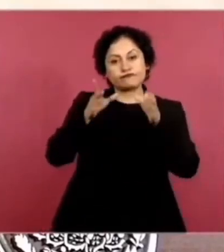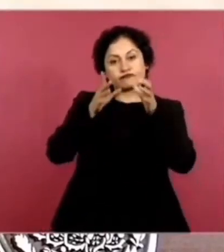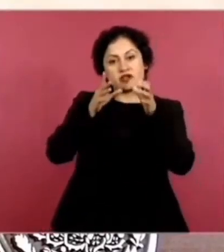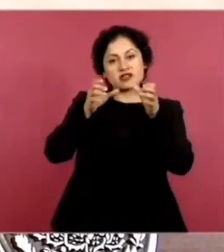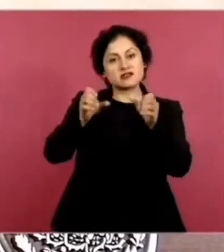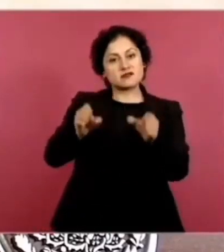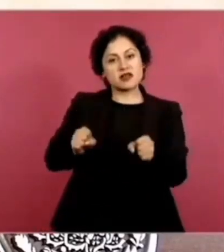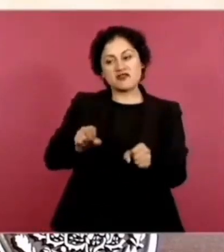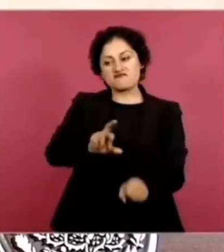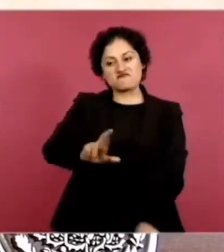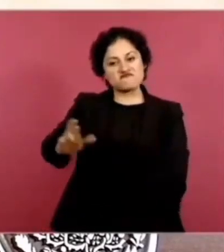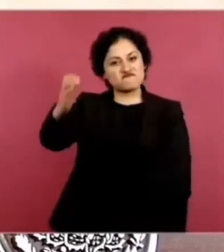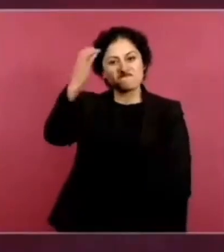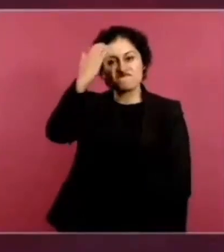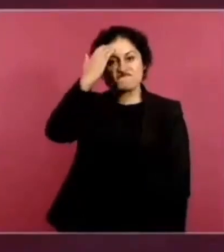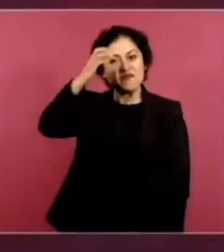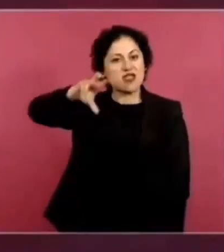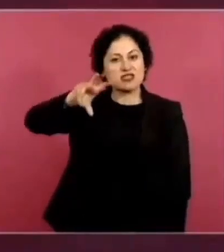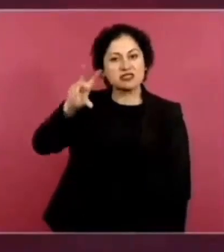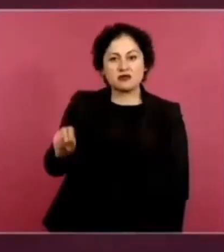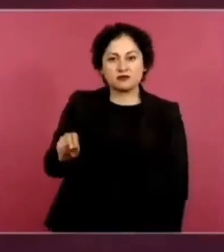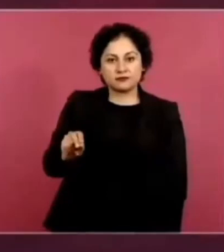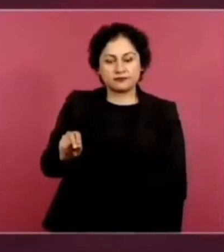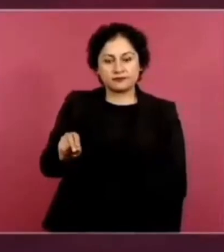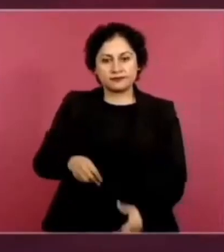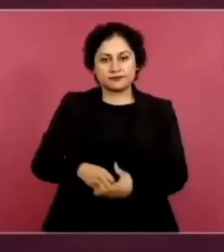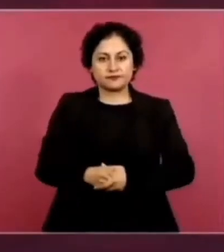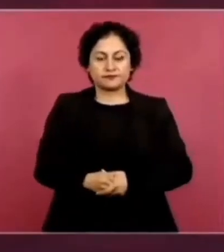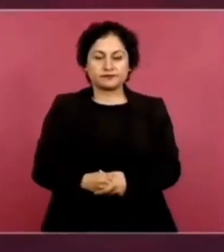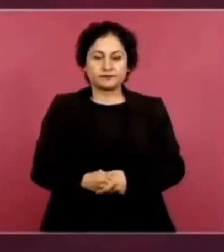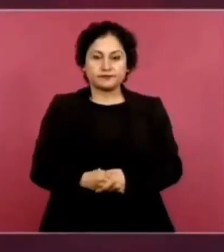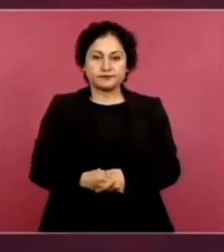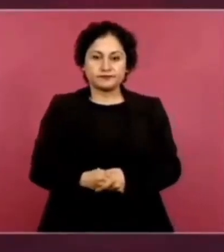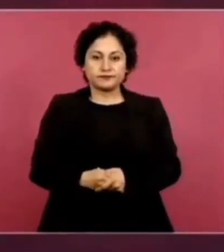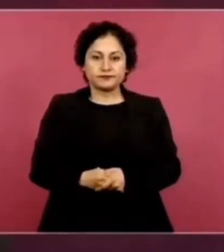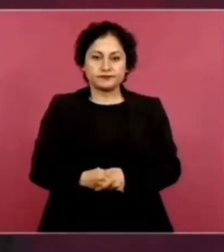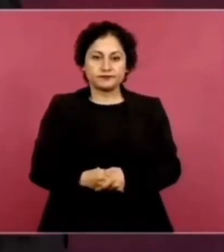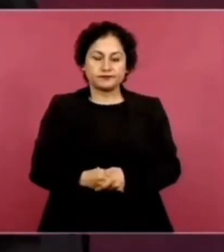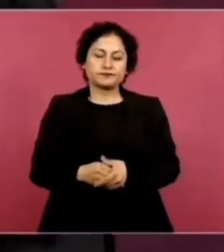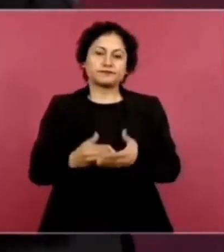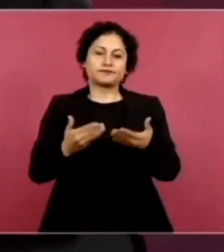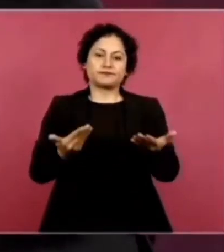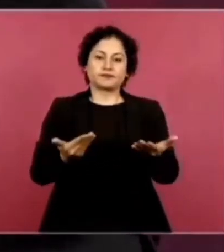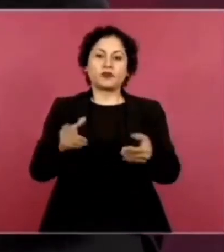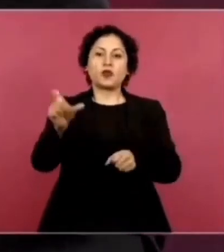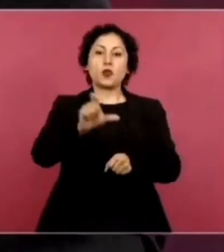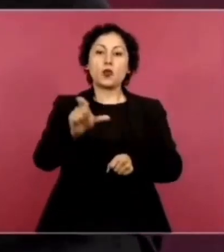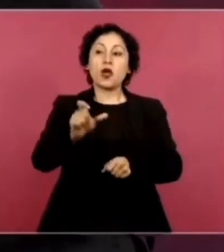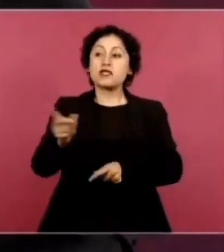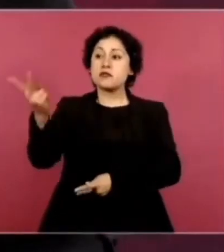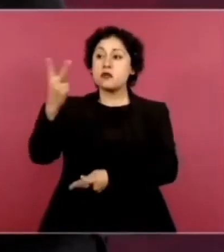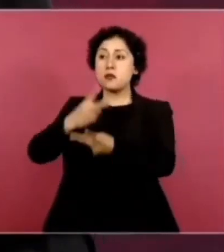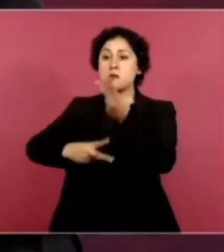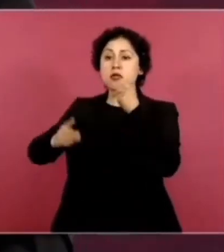No reconoce al llamado imperio mexicano.